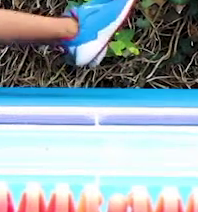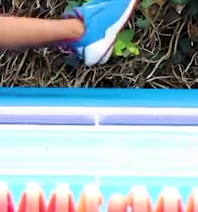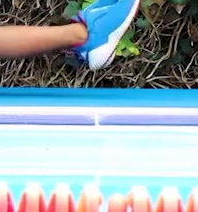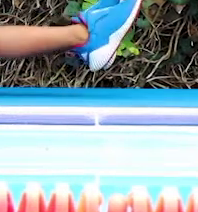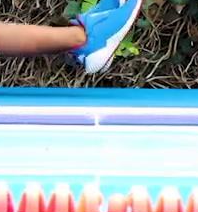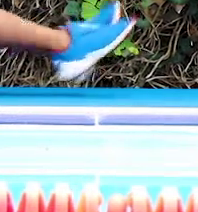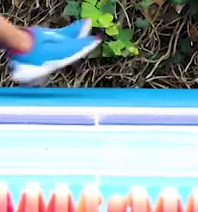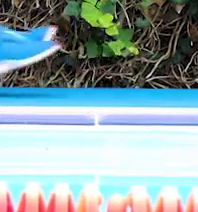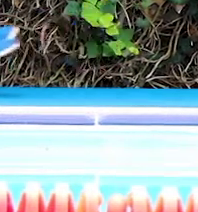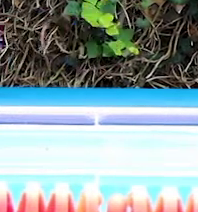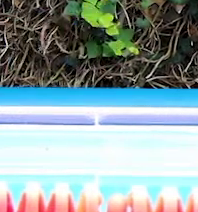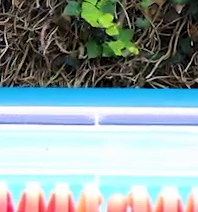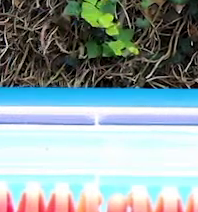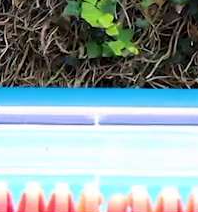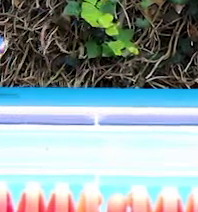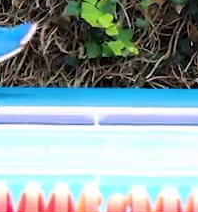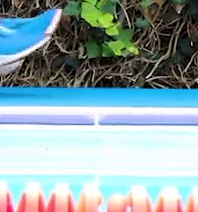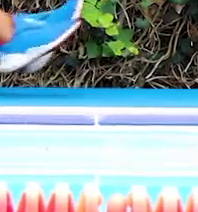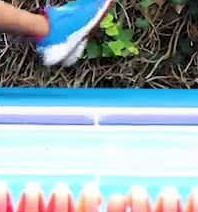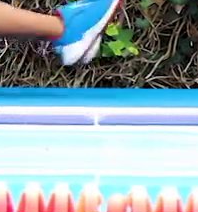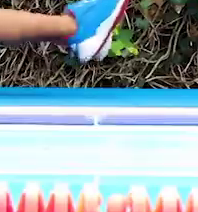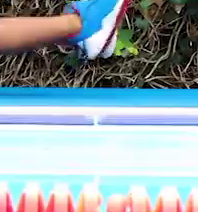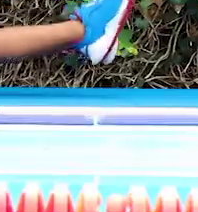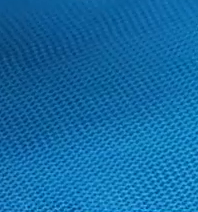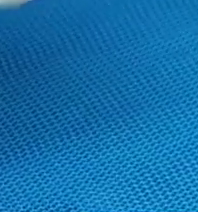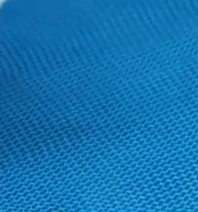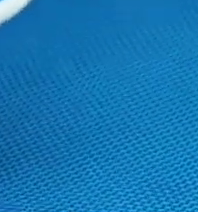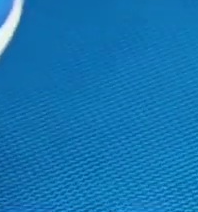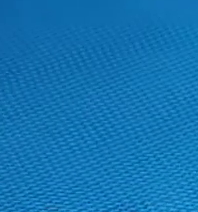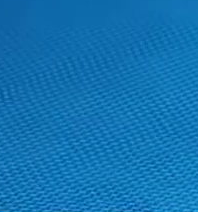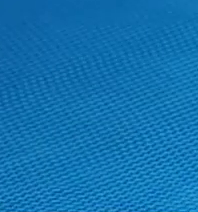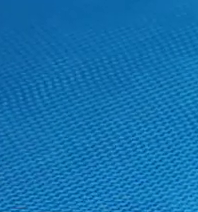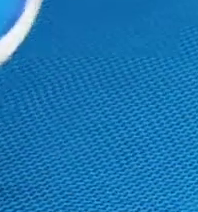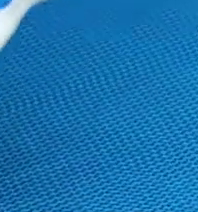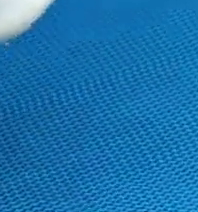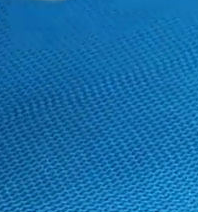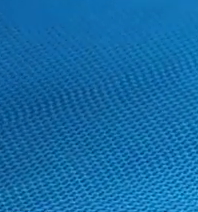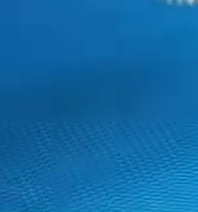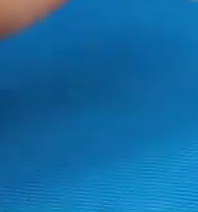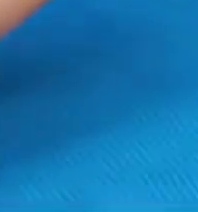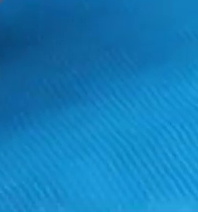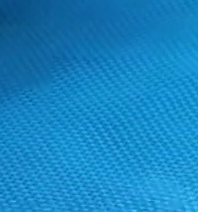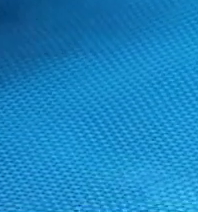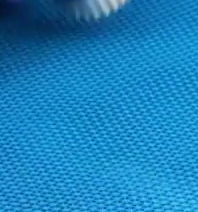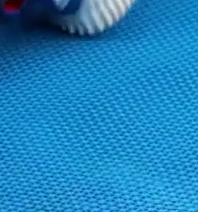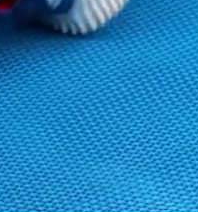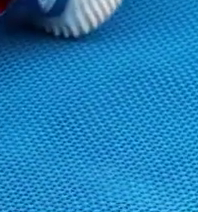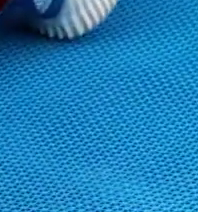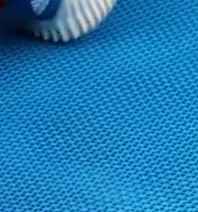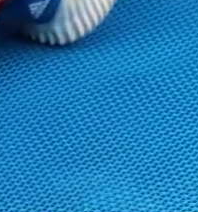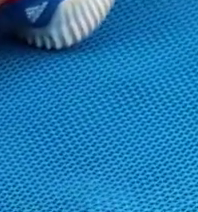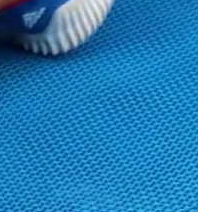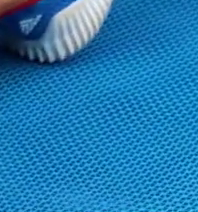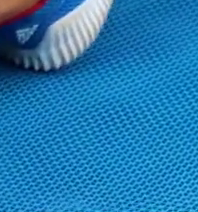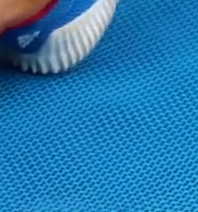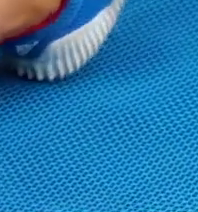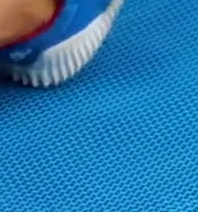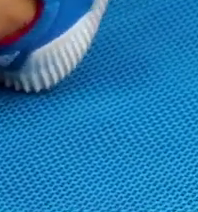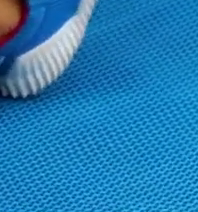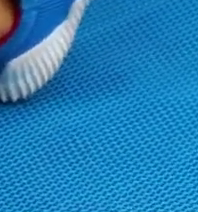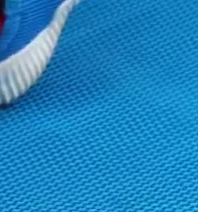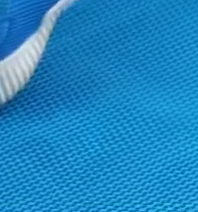Dos Flexiona Flexiona Flexiona Estira bien Sin que peguen Los talones En el suelo Alto